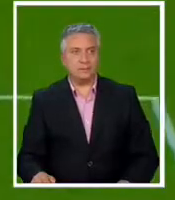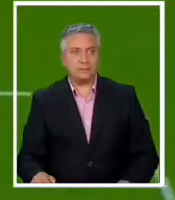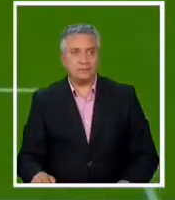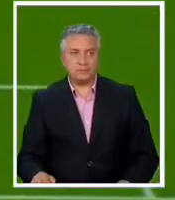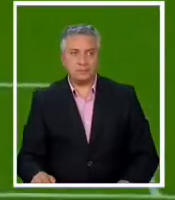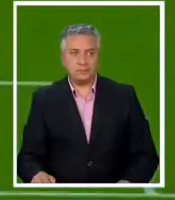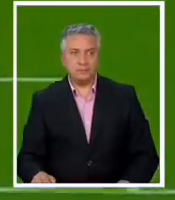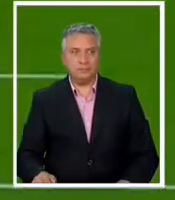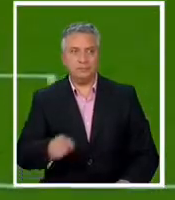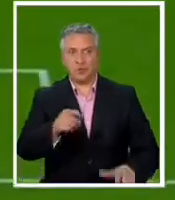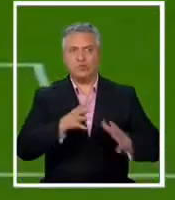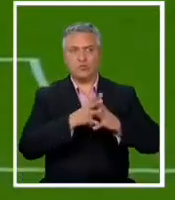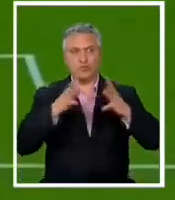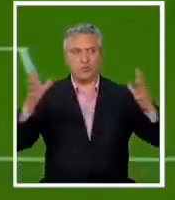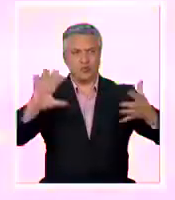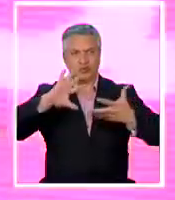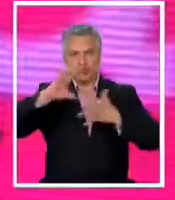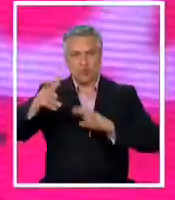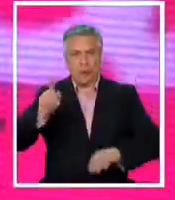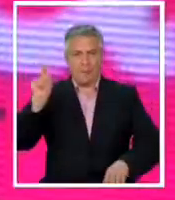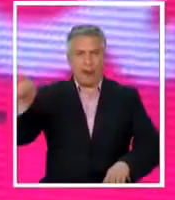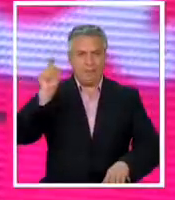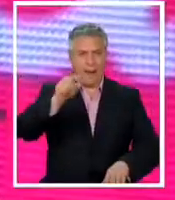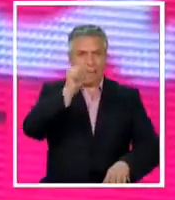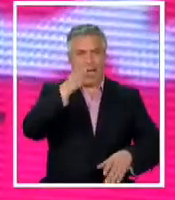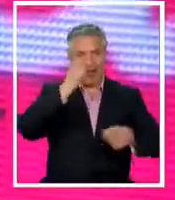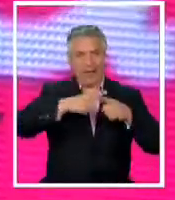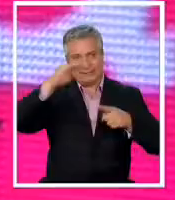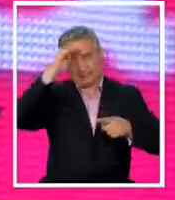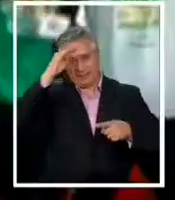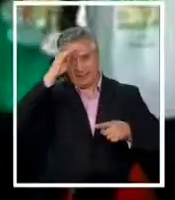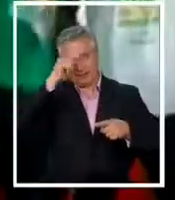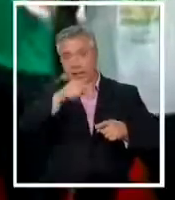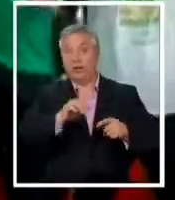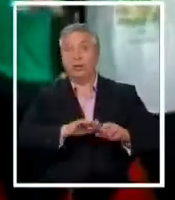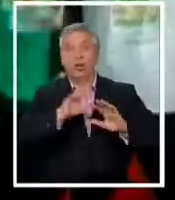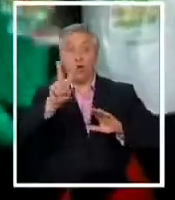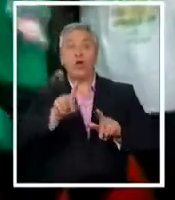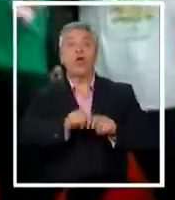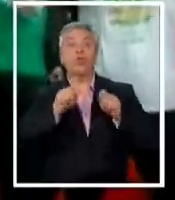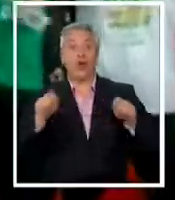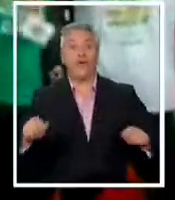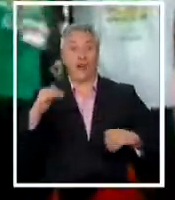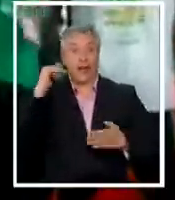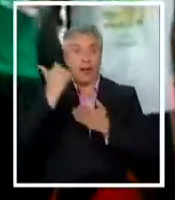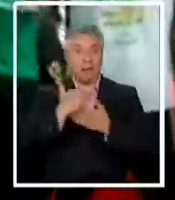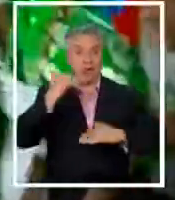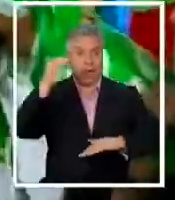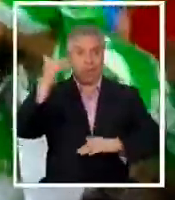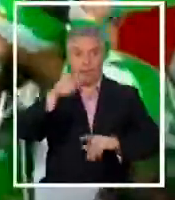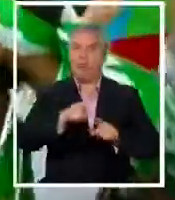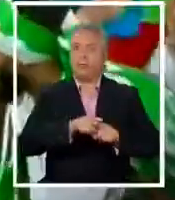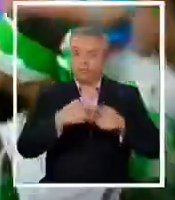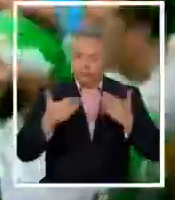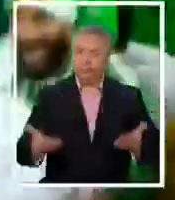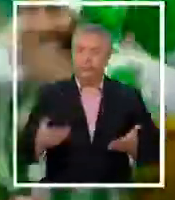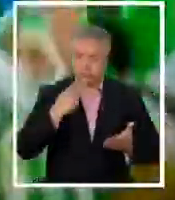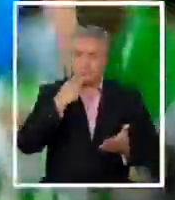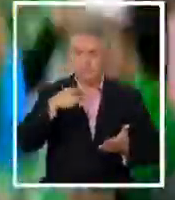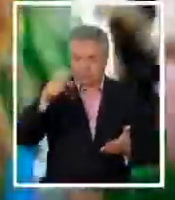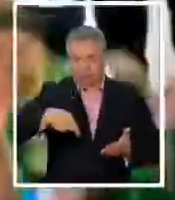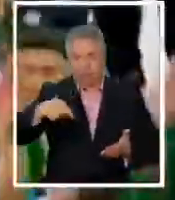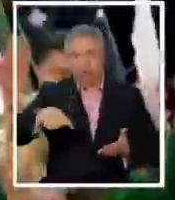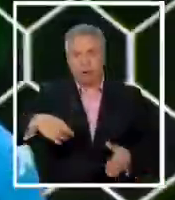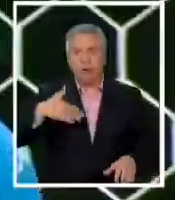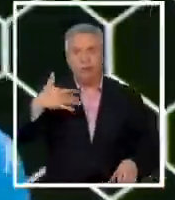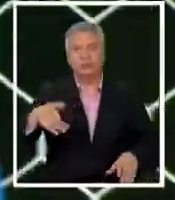los títulos en muchas partes del mundo pero al doble campeón de América no le basta con que sus logros hablen por él sino que también lo hizo